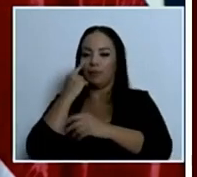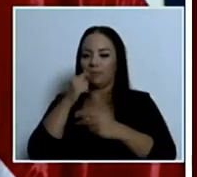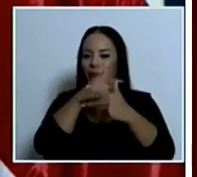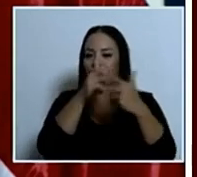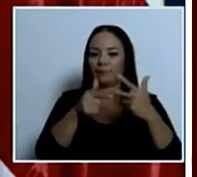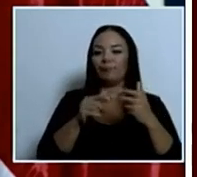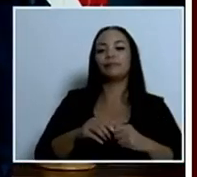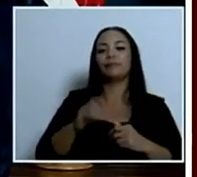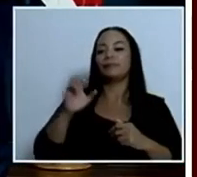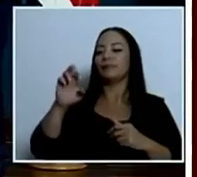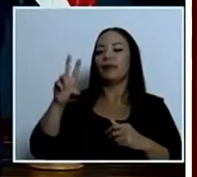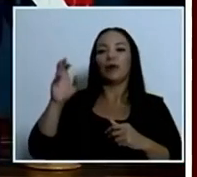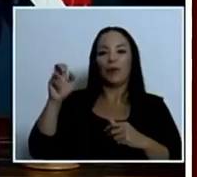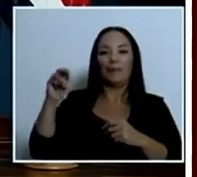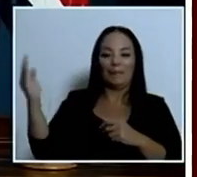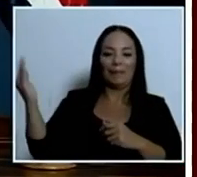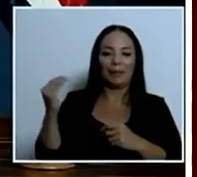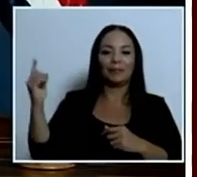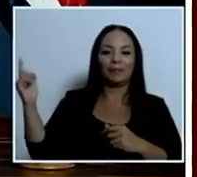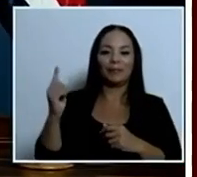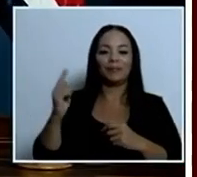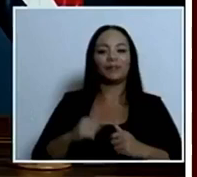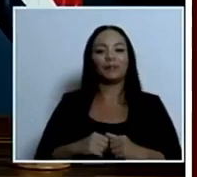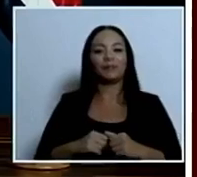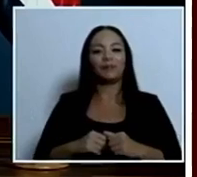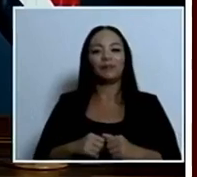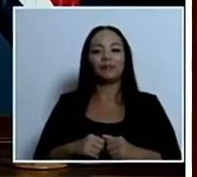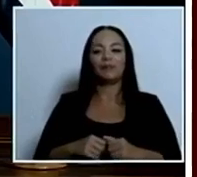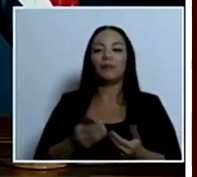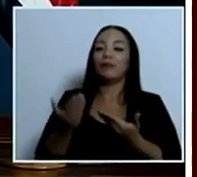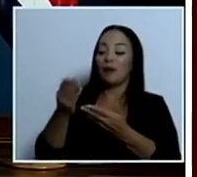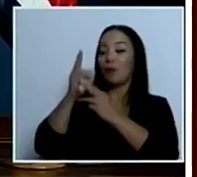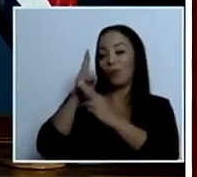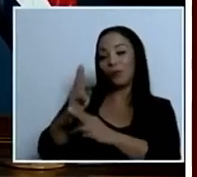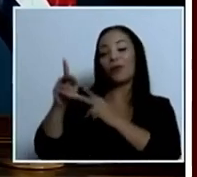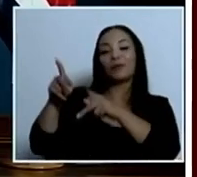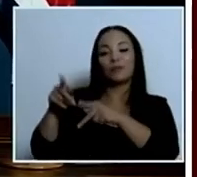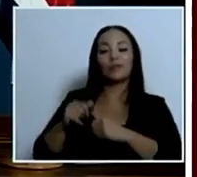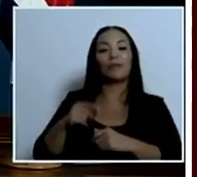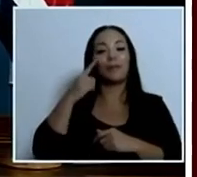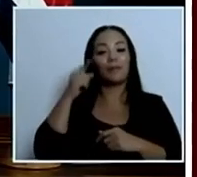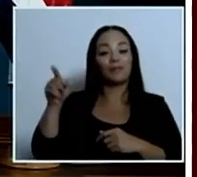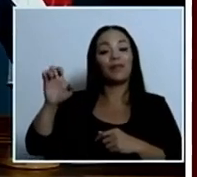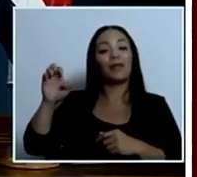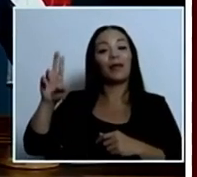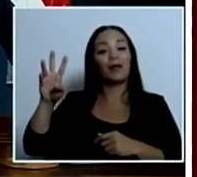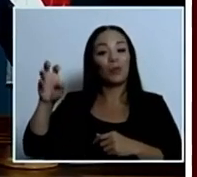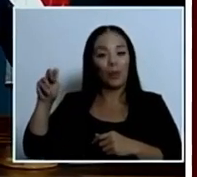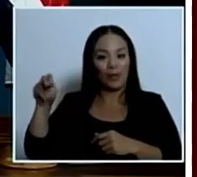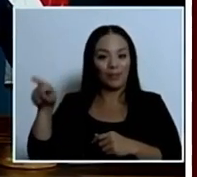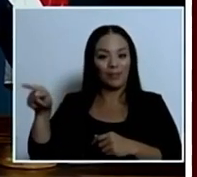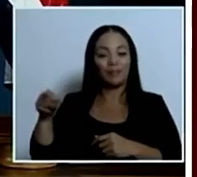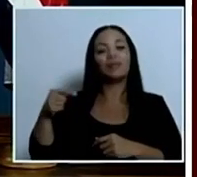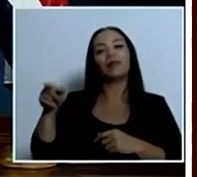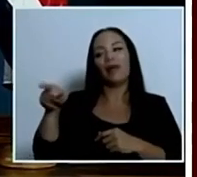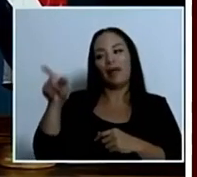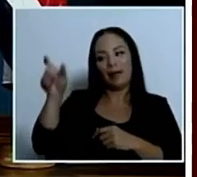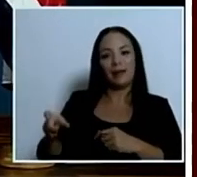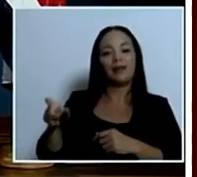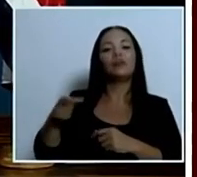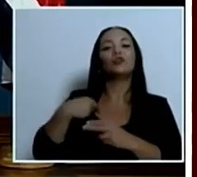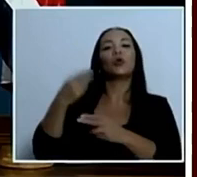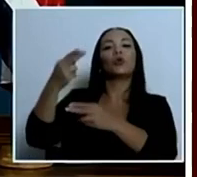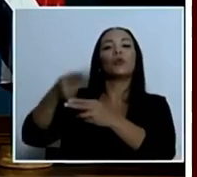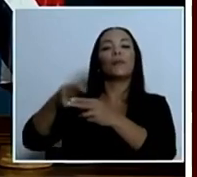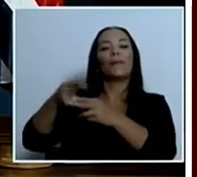párese en él. Nada más honor a quien honor merece. Don Erwin ahora es a quien yo nombré en el Consejo